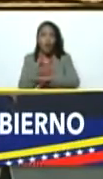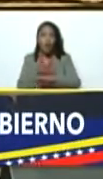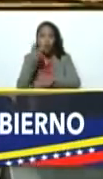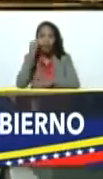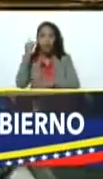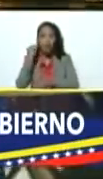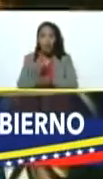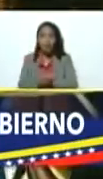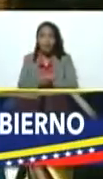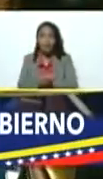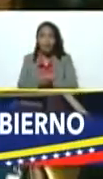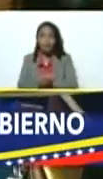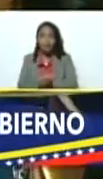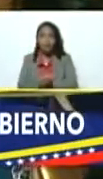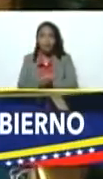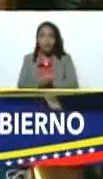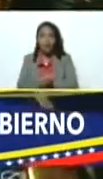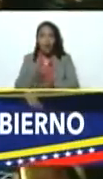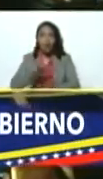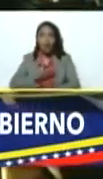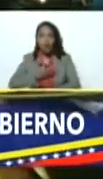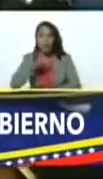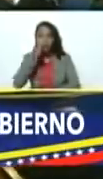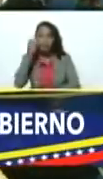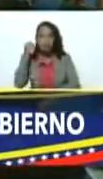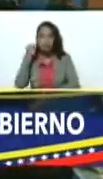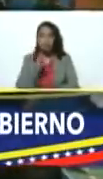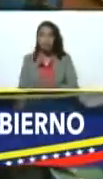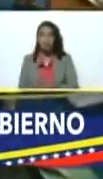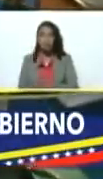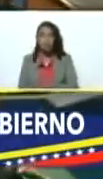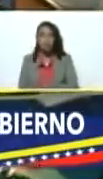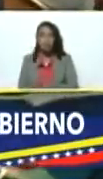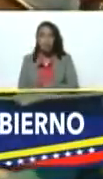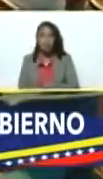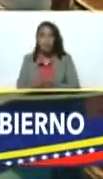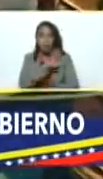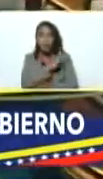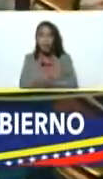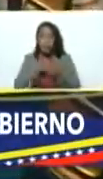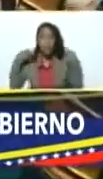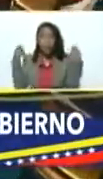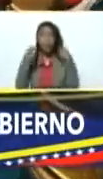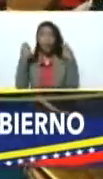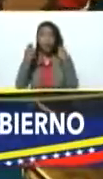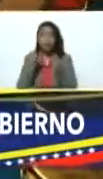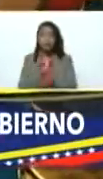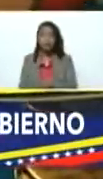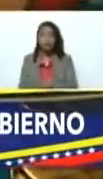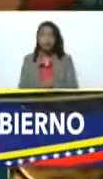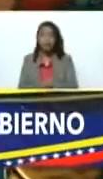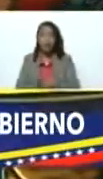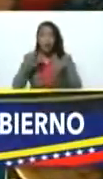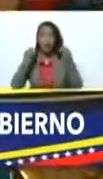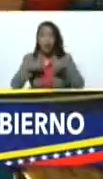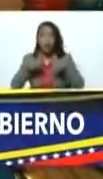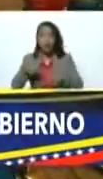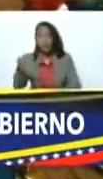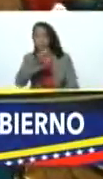gobernadoras alcaldes y alcaldesas y al poder popular por este